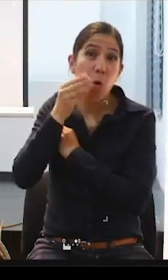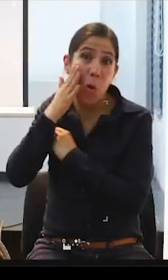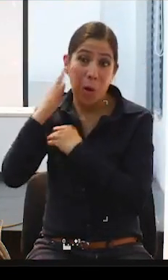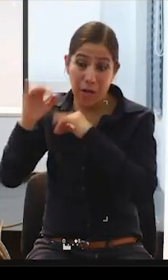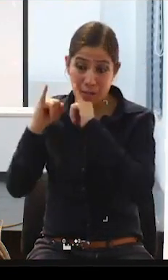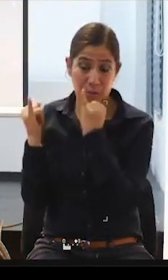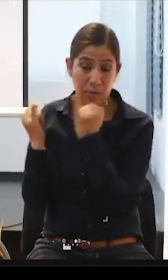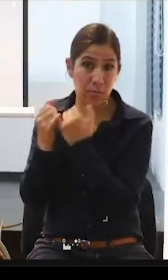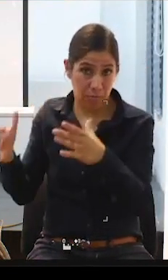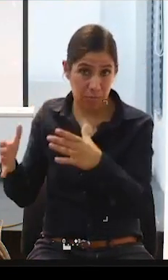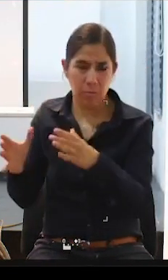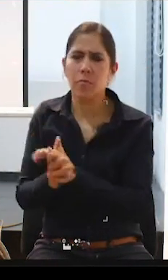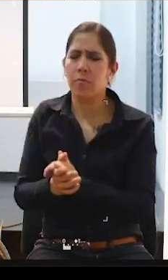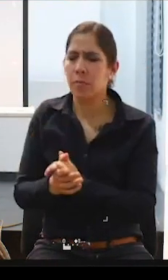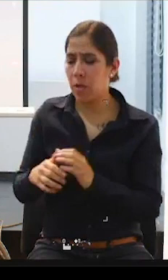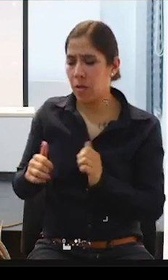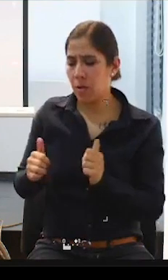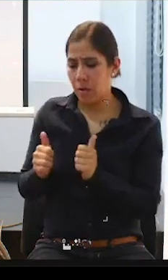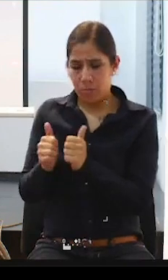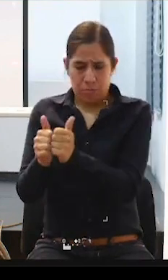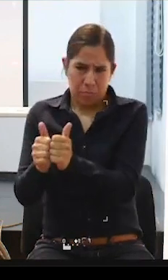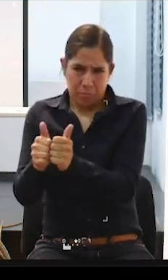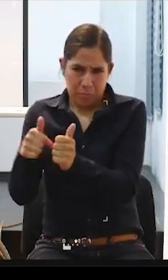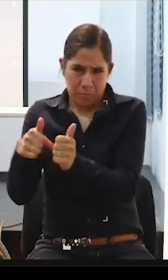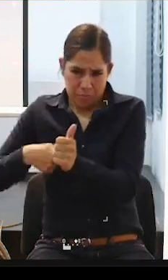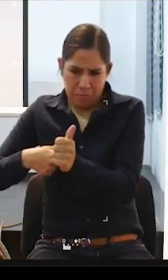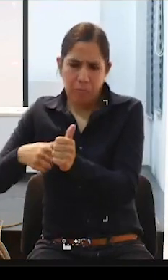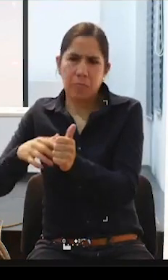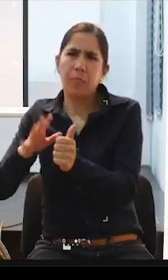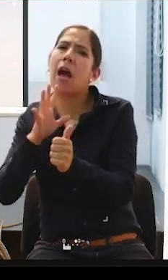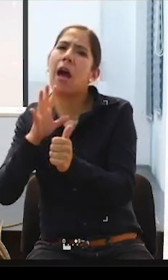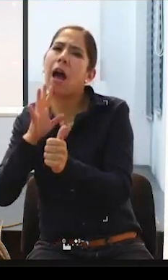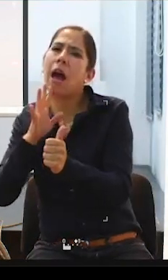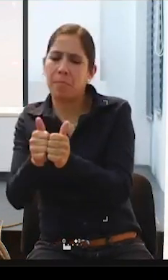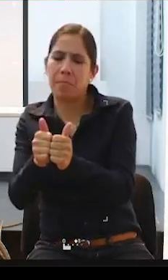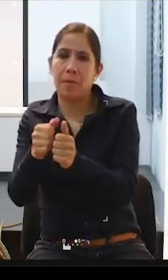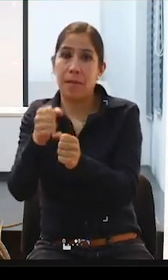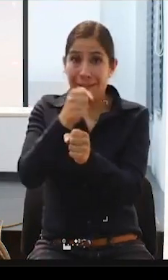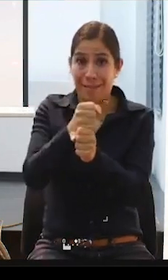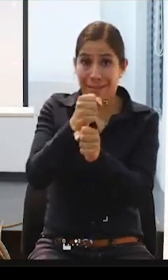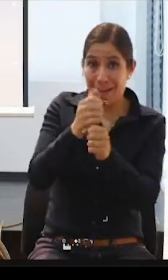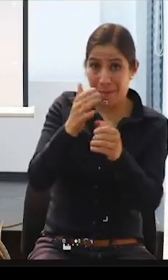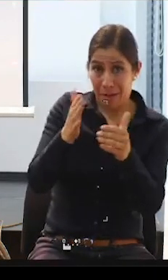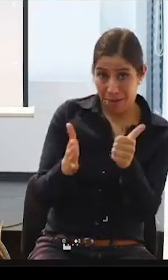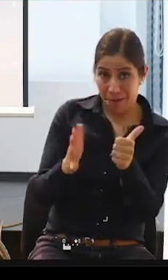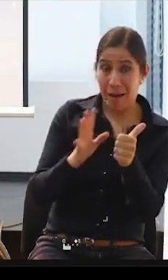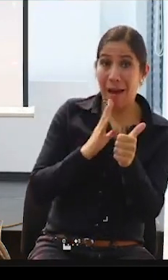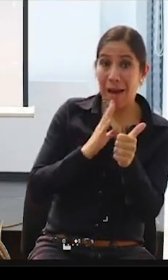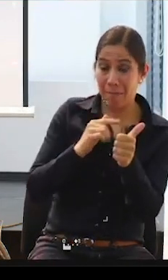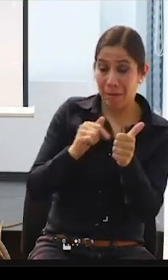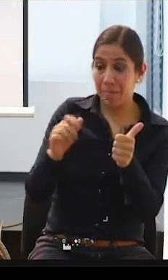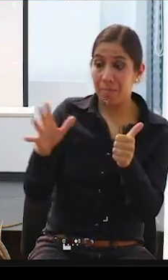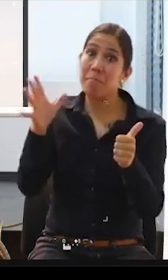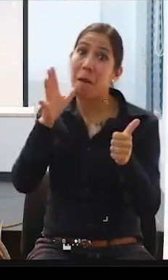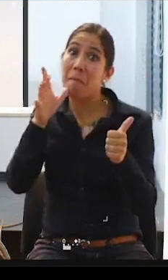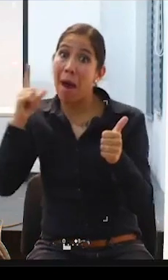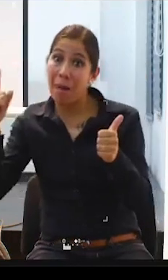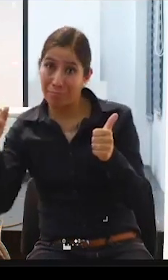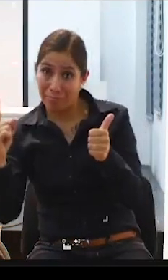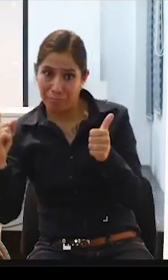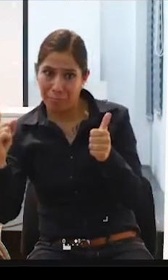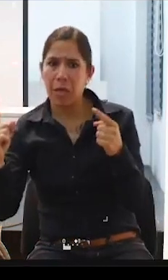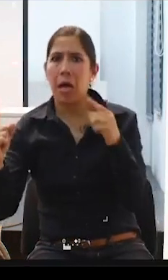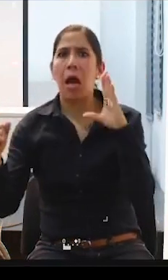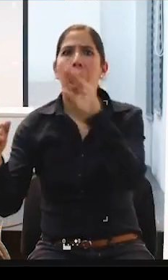hablas y mamá está al lado y está, una de las trabajadoras, la trabajadora no habla contigo, la trabajadora habla con mamá, con tu